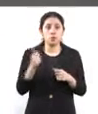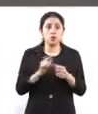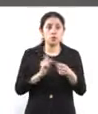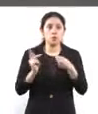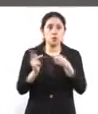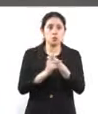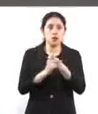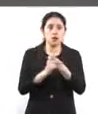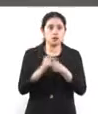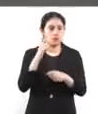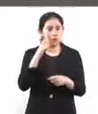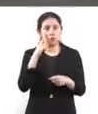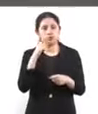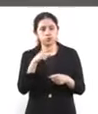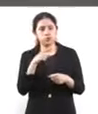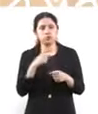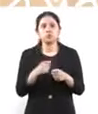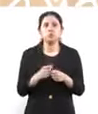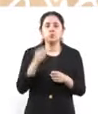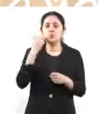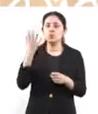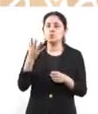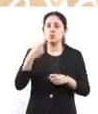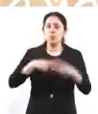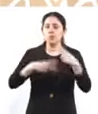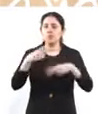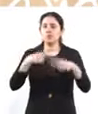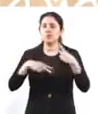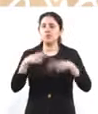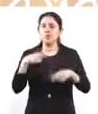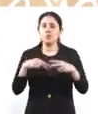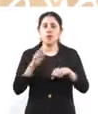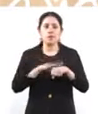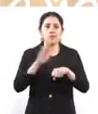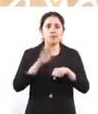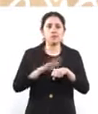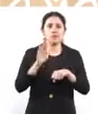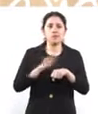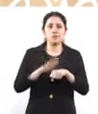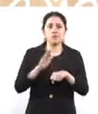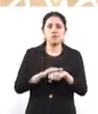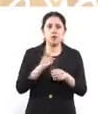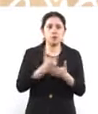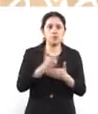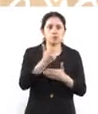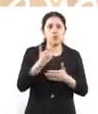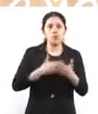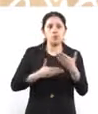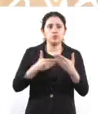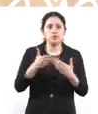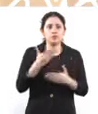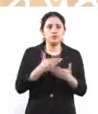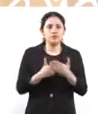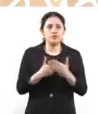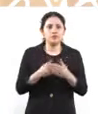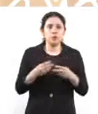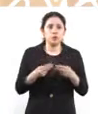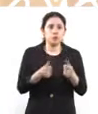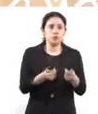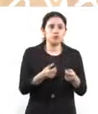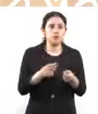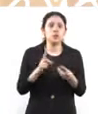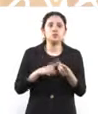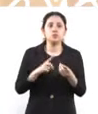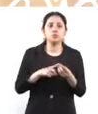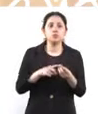permitir desarrollar una derrama cada vez más grande y una ocupación hotelera cada vez más alta. Es